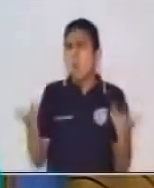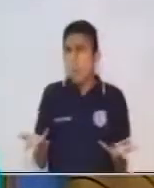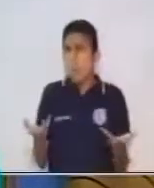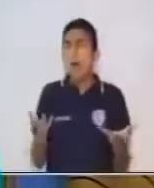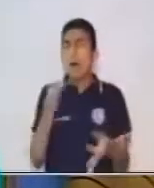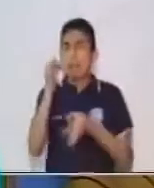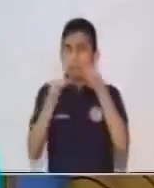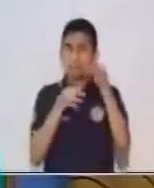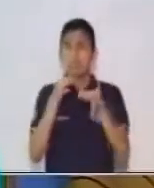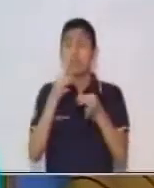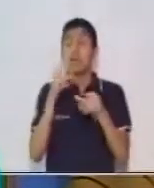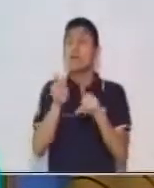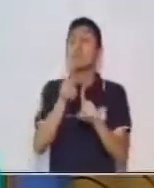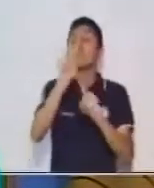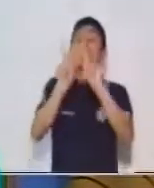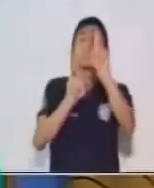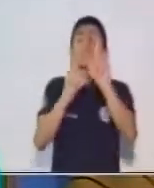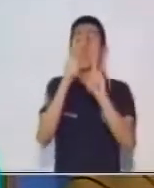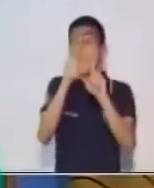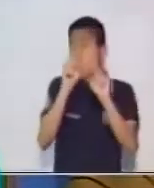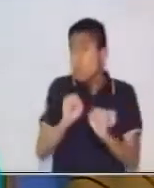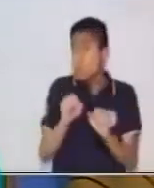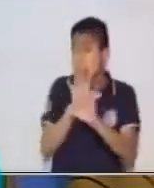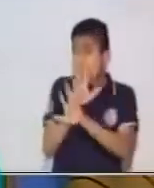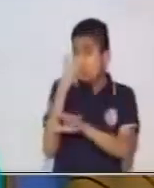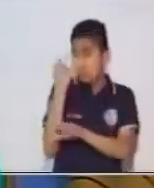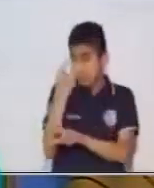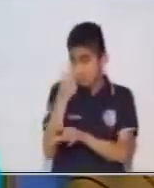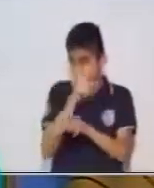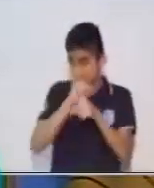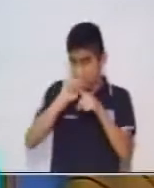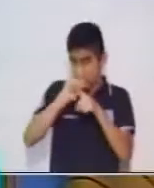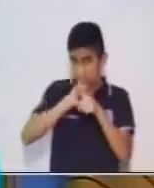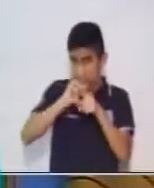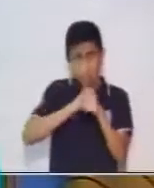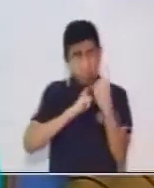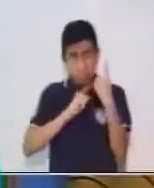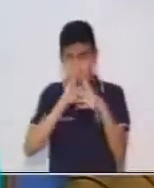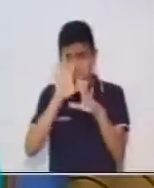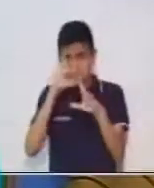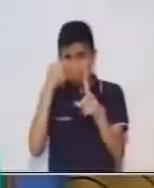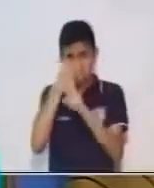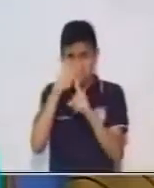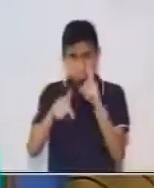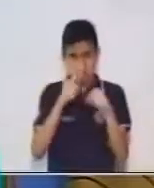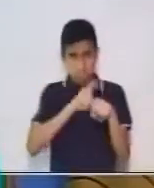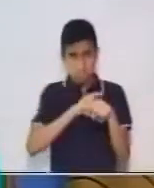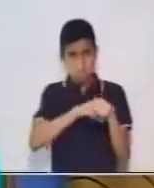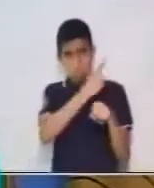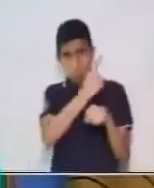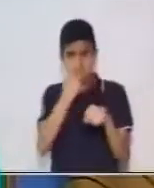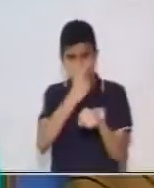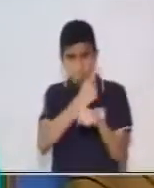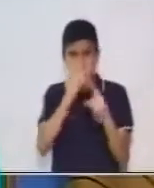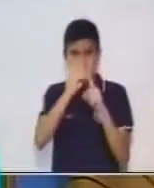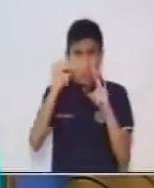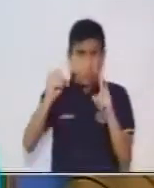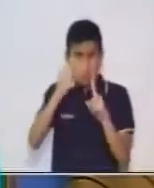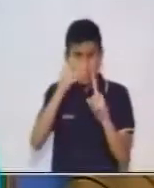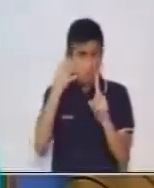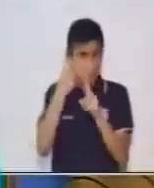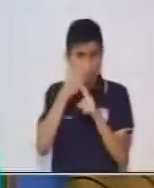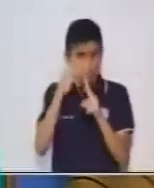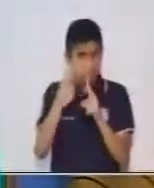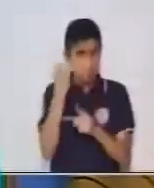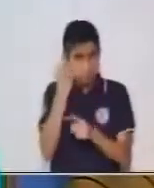y también les pregunto logramos nosotros realizar a tiempo cada una de estas o estos actantes